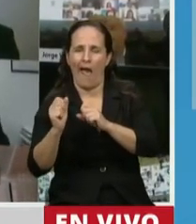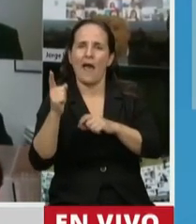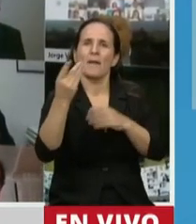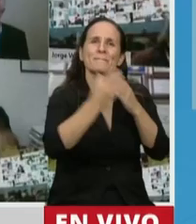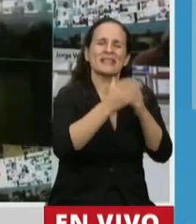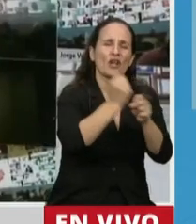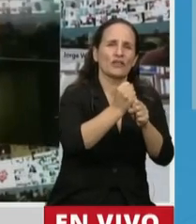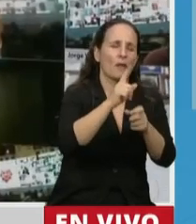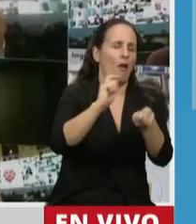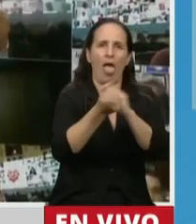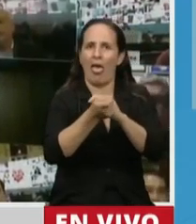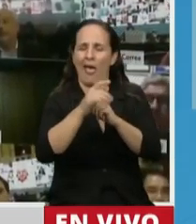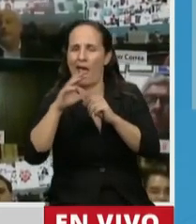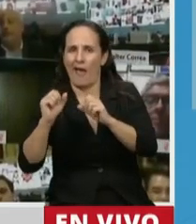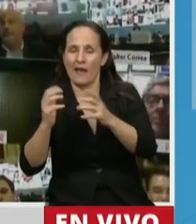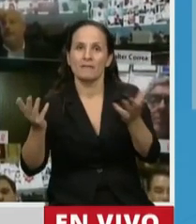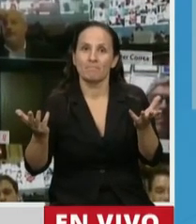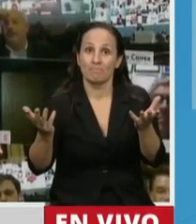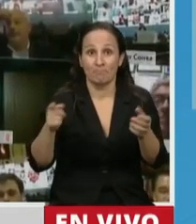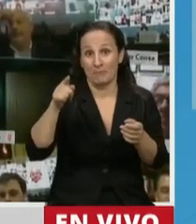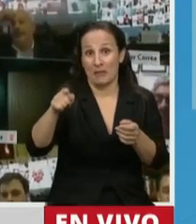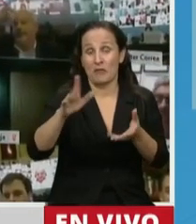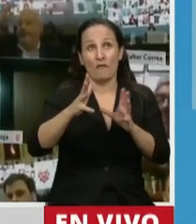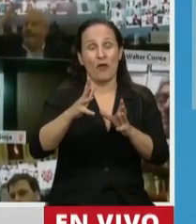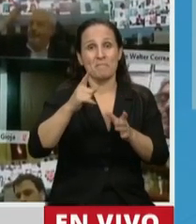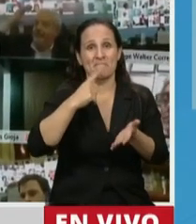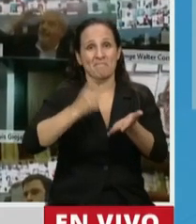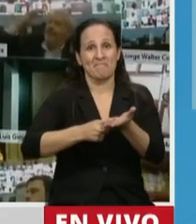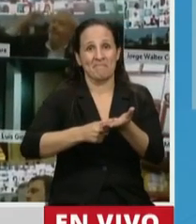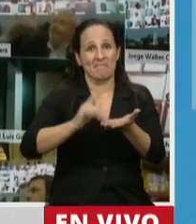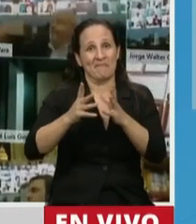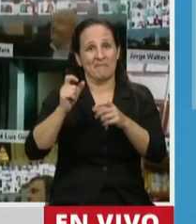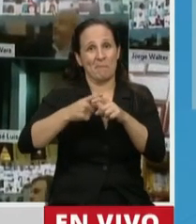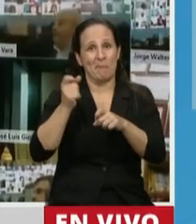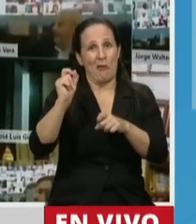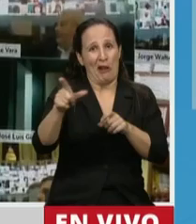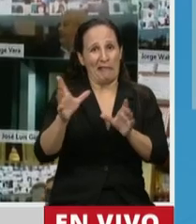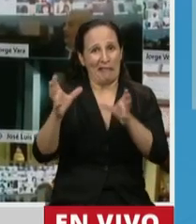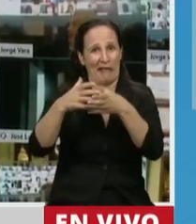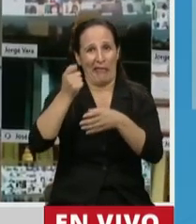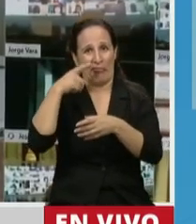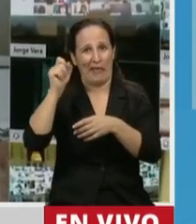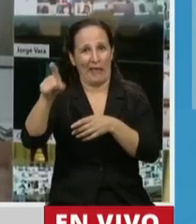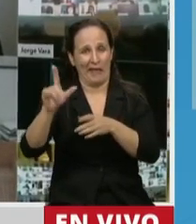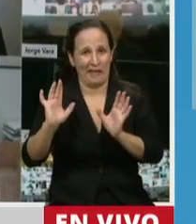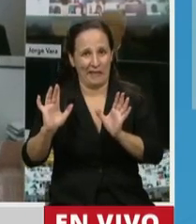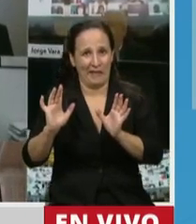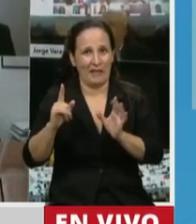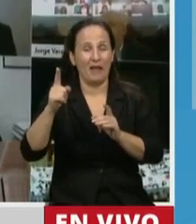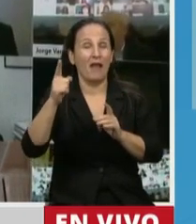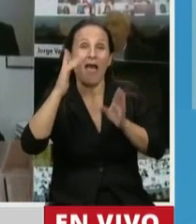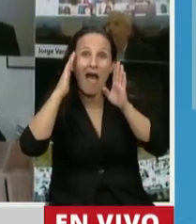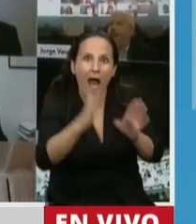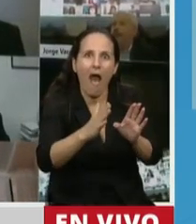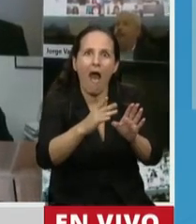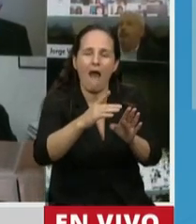habla muy a las claras de la posición política del macrismo, a los que efectivamente nunca les interesó la salud